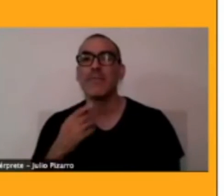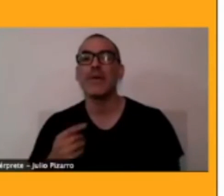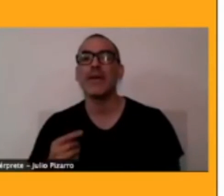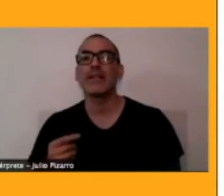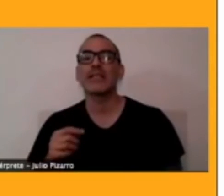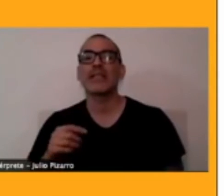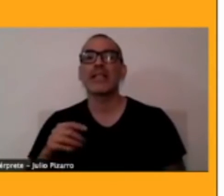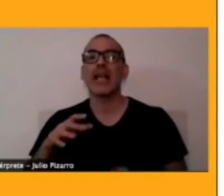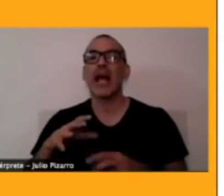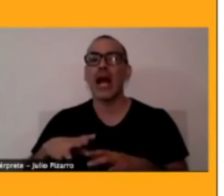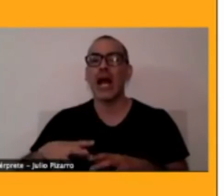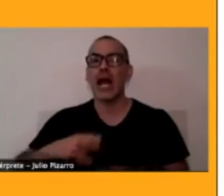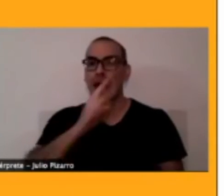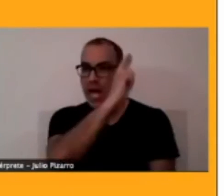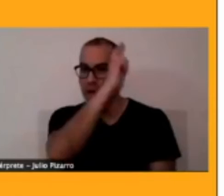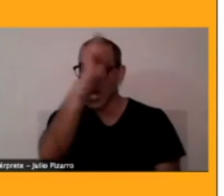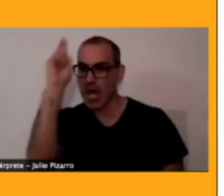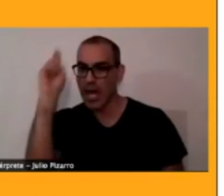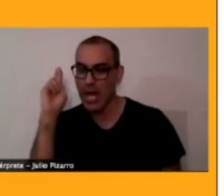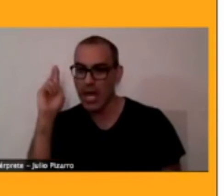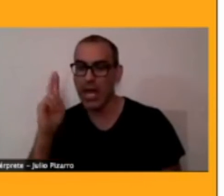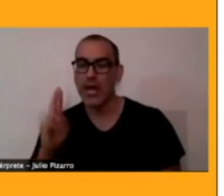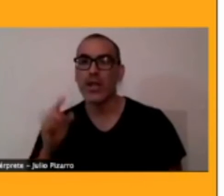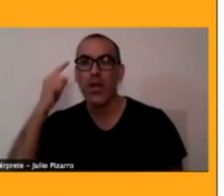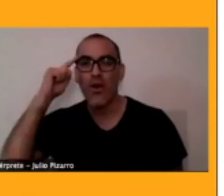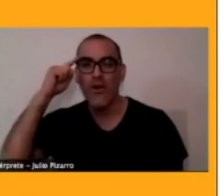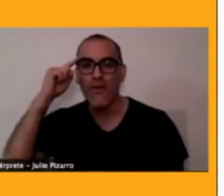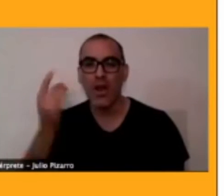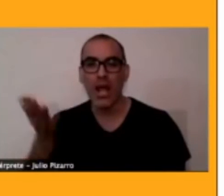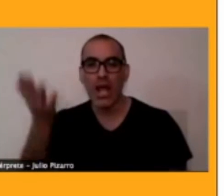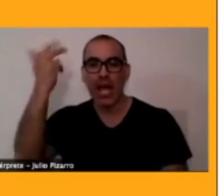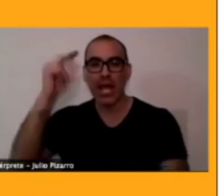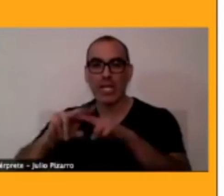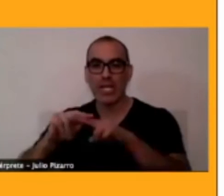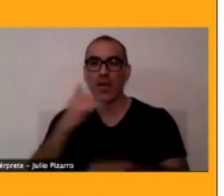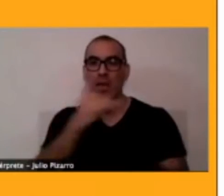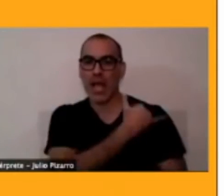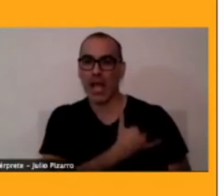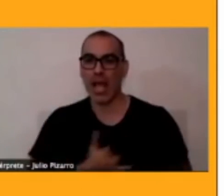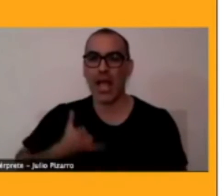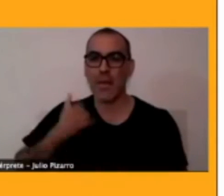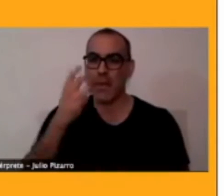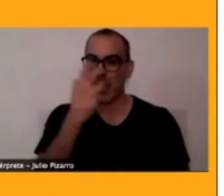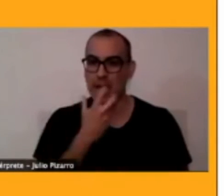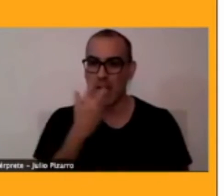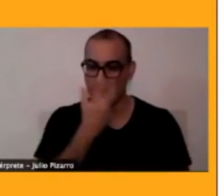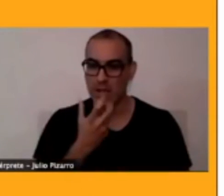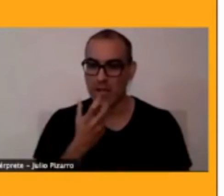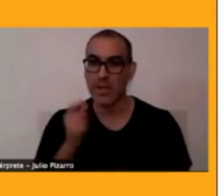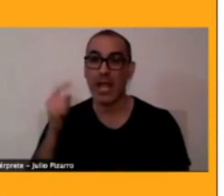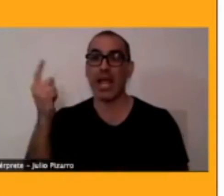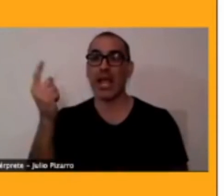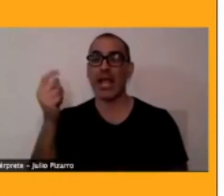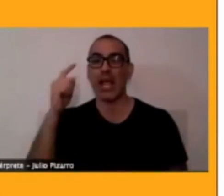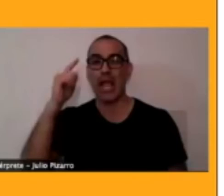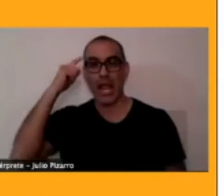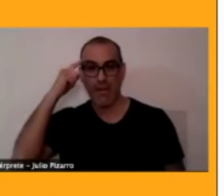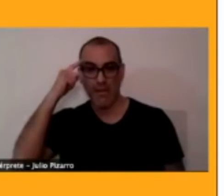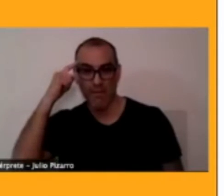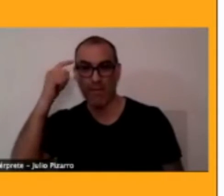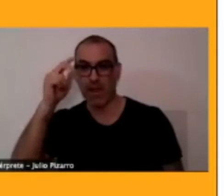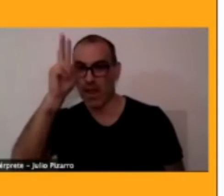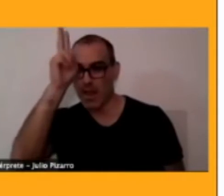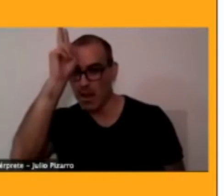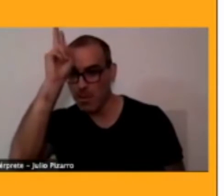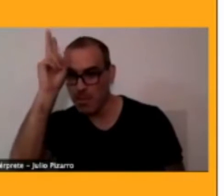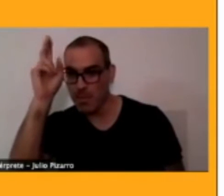sería la lengua Aymara. Ellos bajaron hacia estas zonas, qué sé yo, en términos del mapa, y llegaron a las zonas